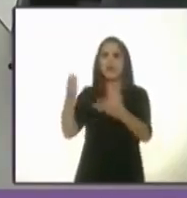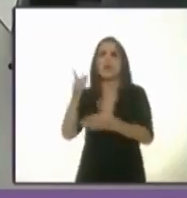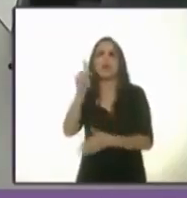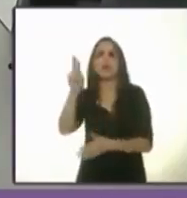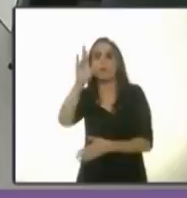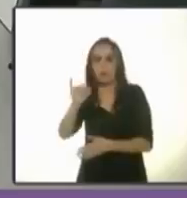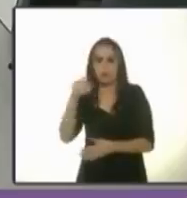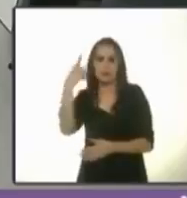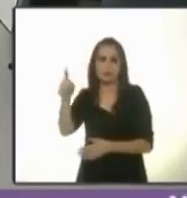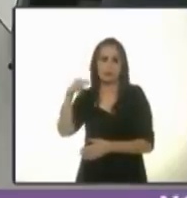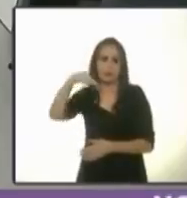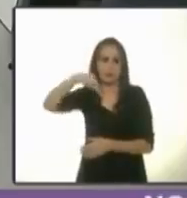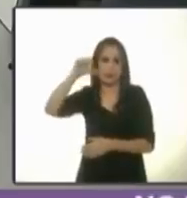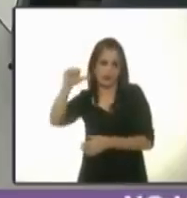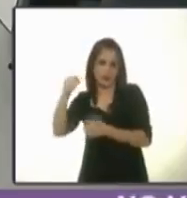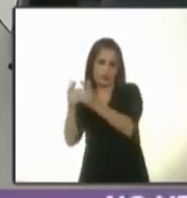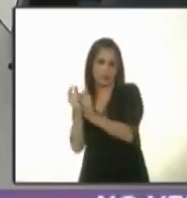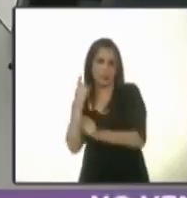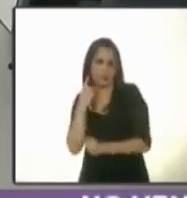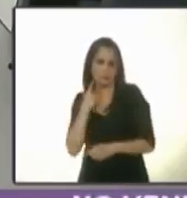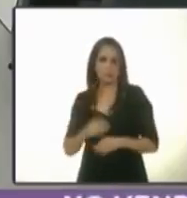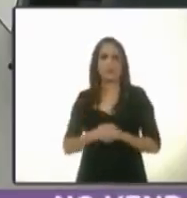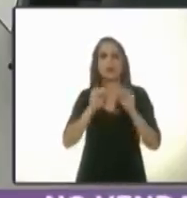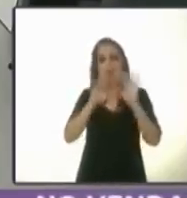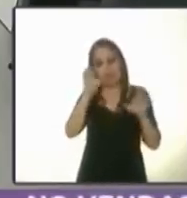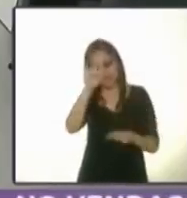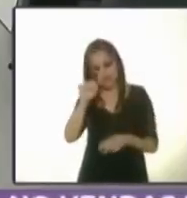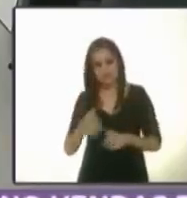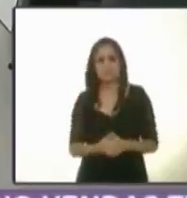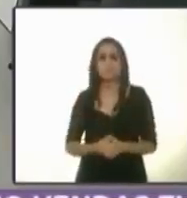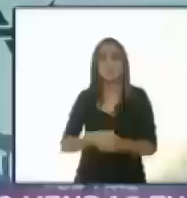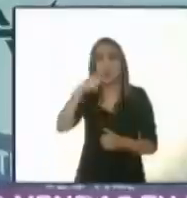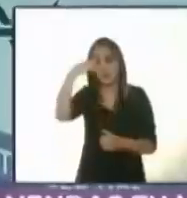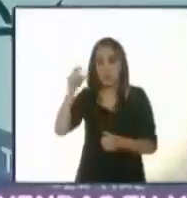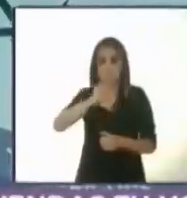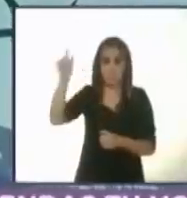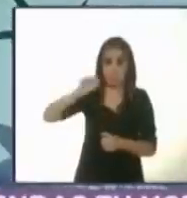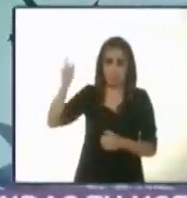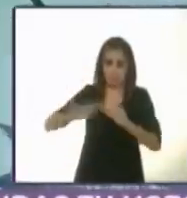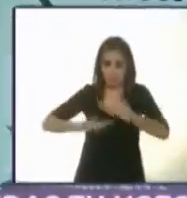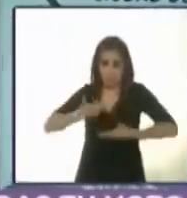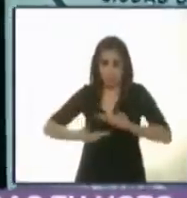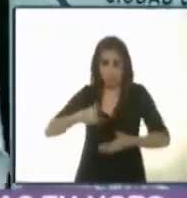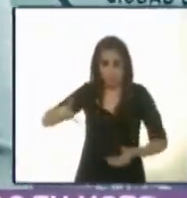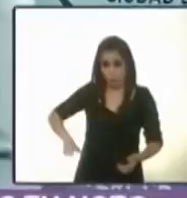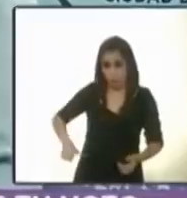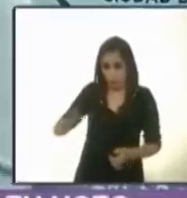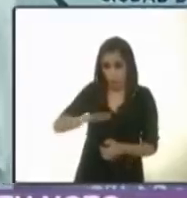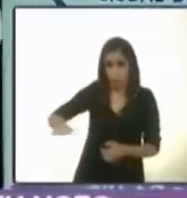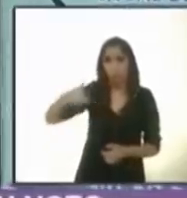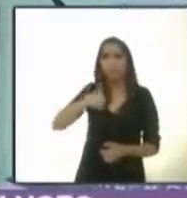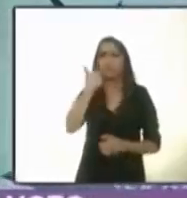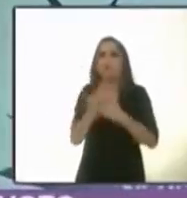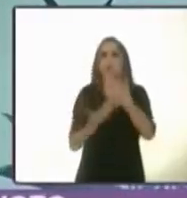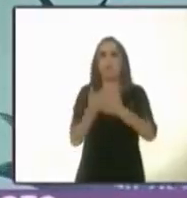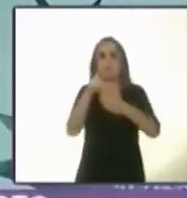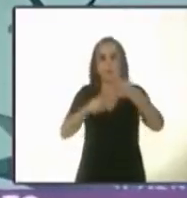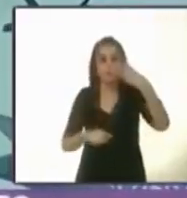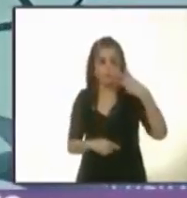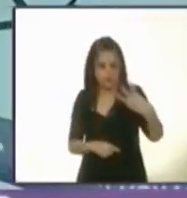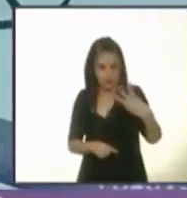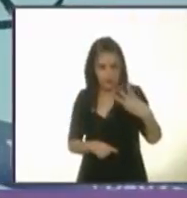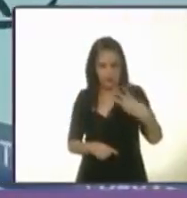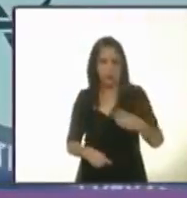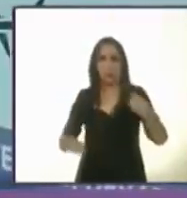Carpinteiro del Partido Nueva Alianza. Adelante. Claro que sí. Para la profesionalización del servicio público, yo propongo tres cosas. Primera,